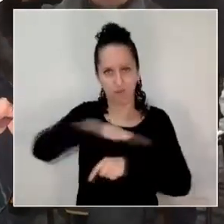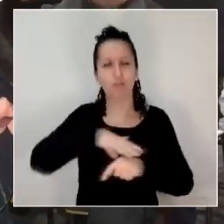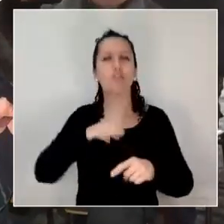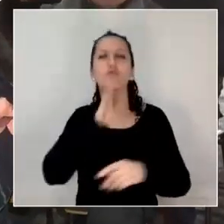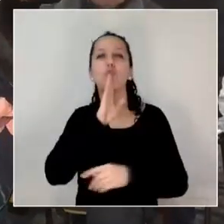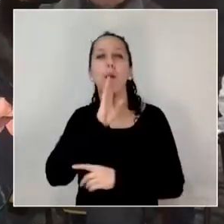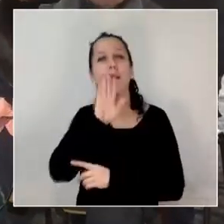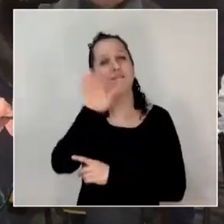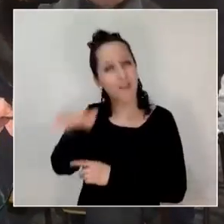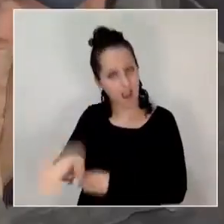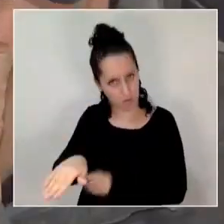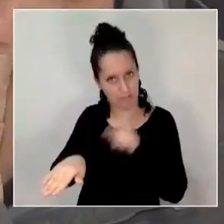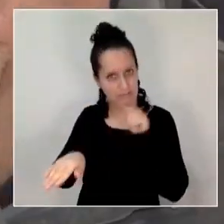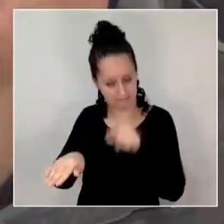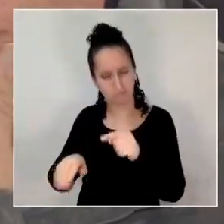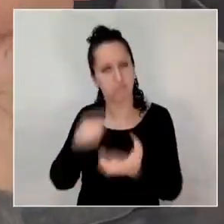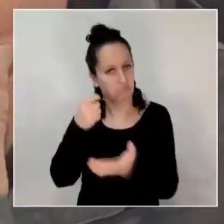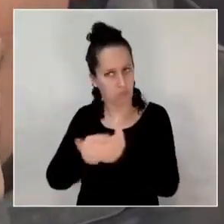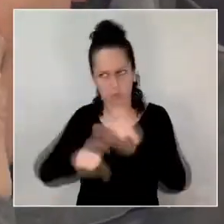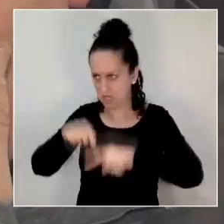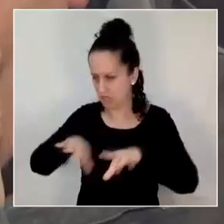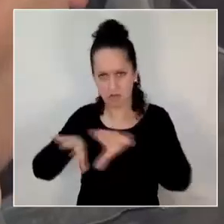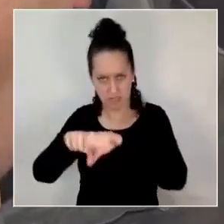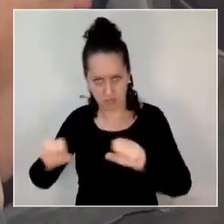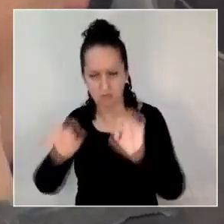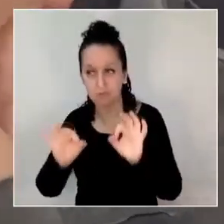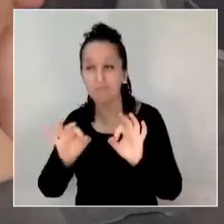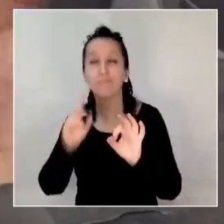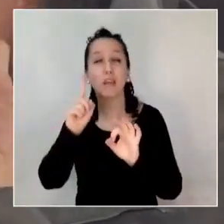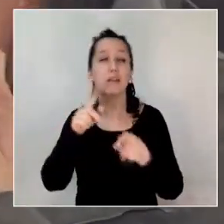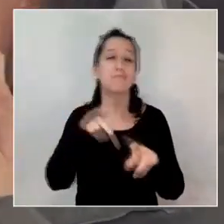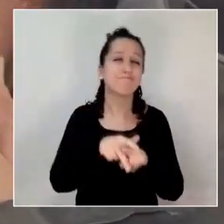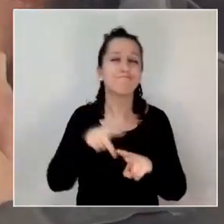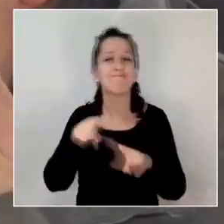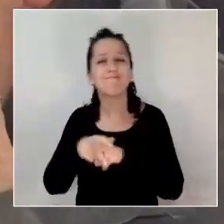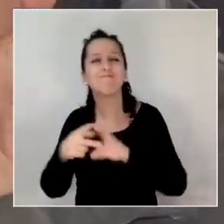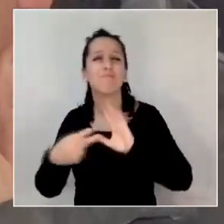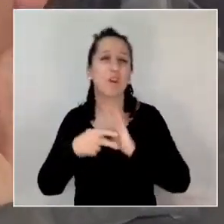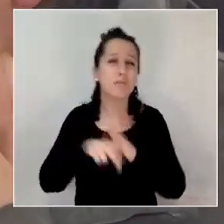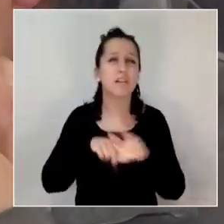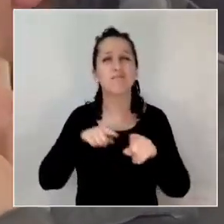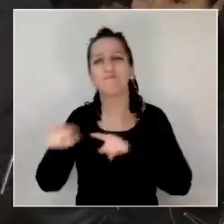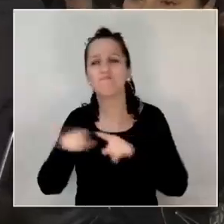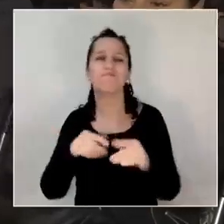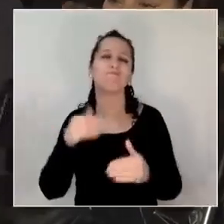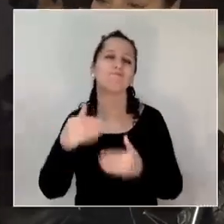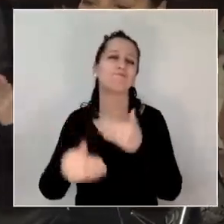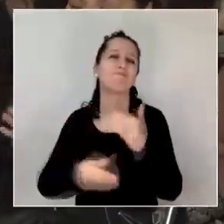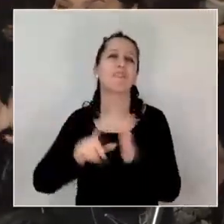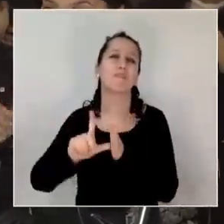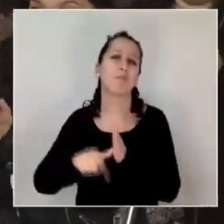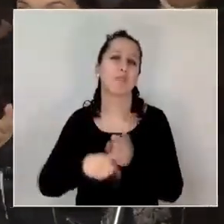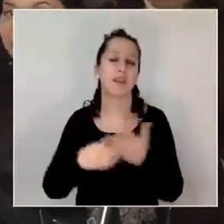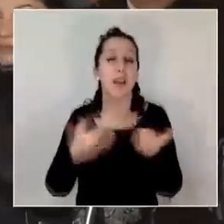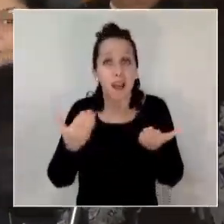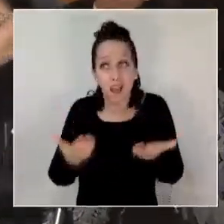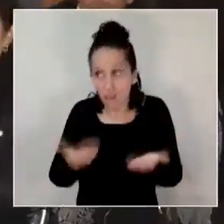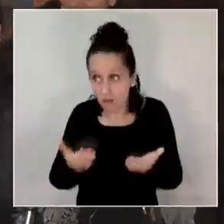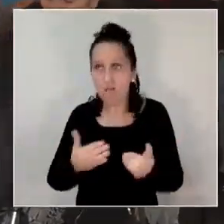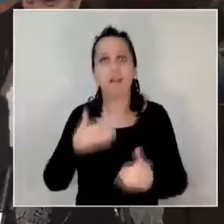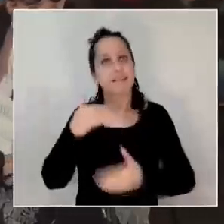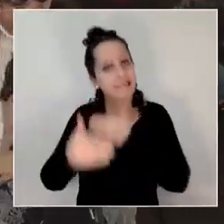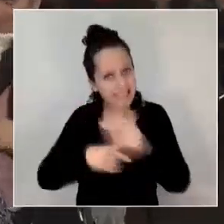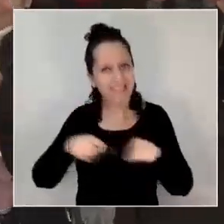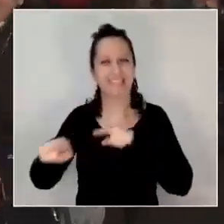Bajo. Sin embargo, una serie de problemas administrativos llevaron a que el proceso se demorara, logrando recién poder sacar adelante el